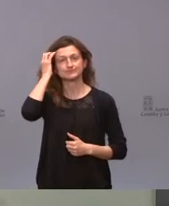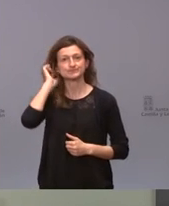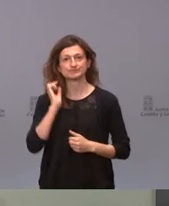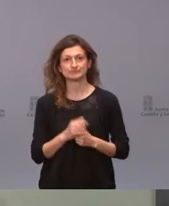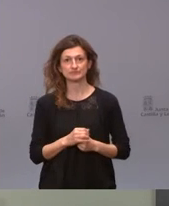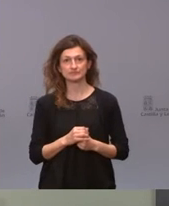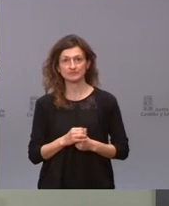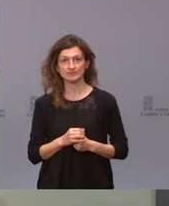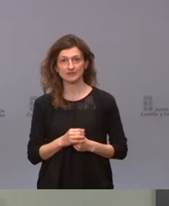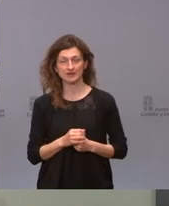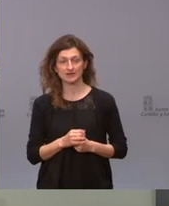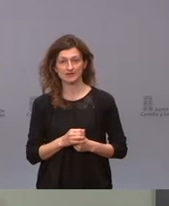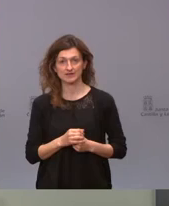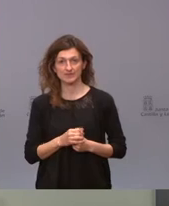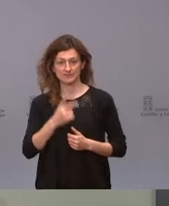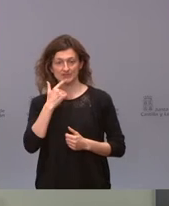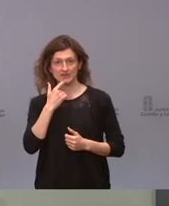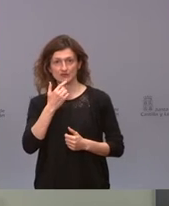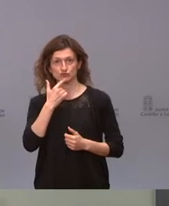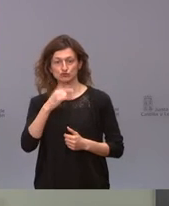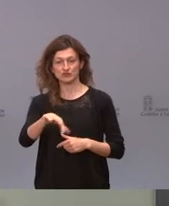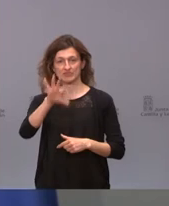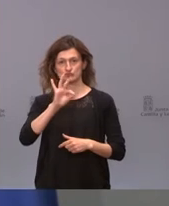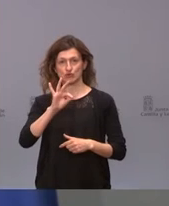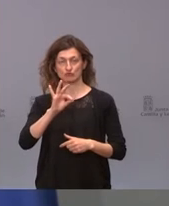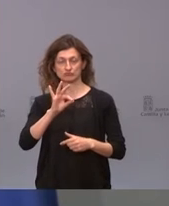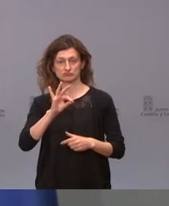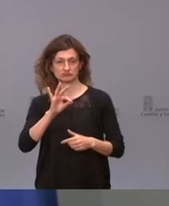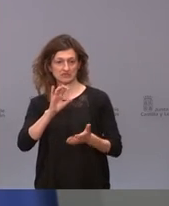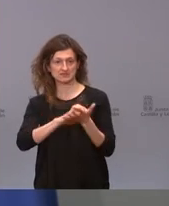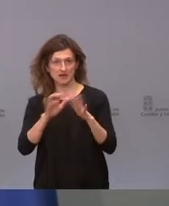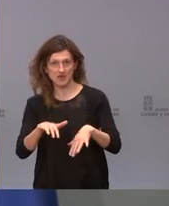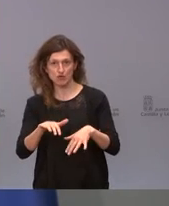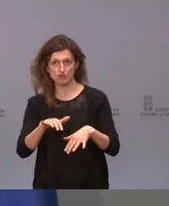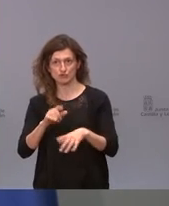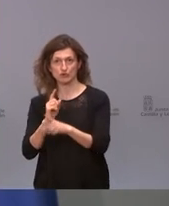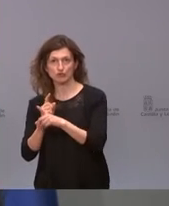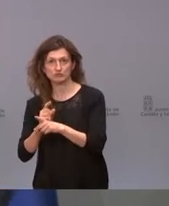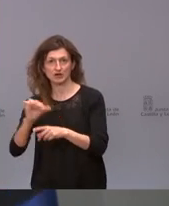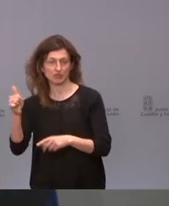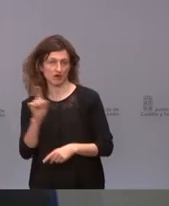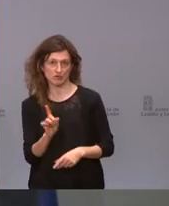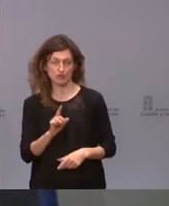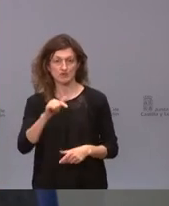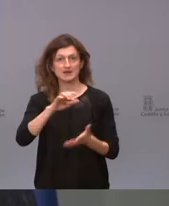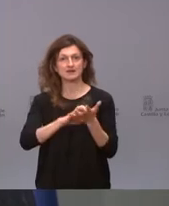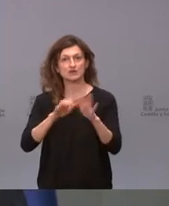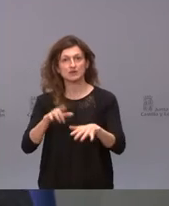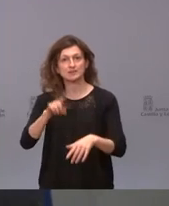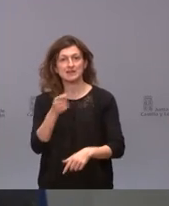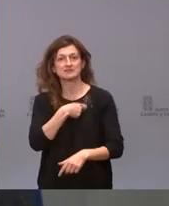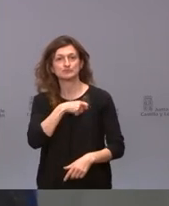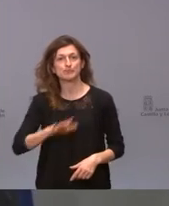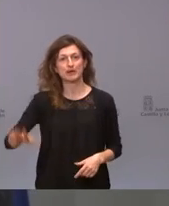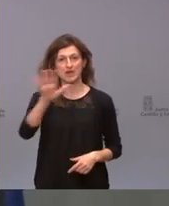unilateralidad y sobre si nosotros hemos estado tomando decisiones en Castilla y León no nosotros en Castilla y León no en toda España